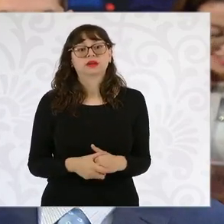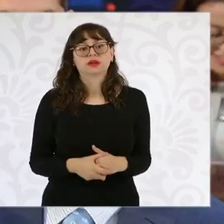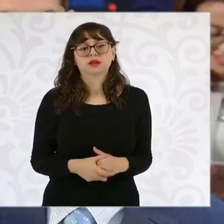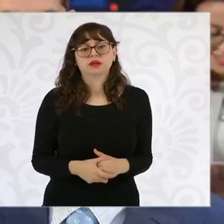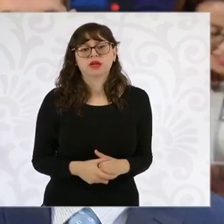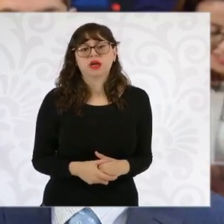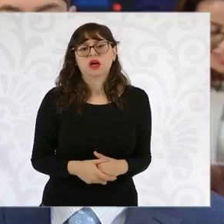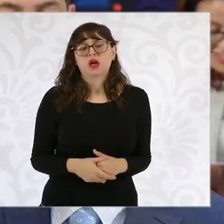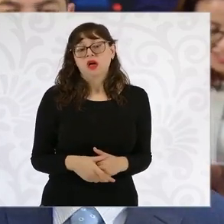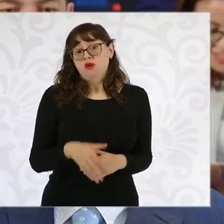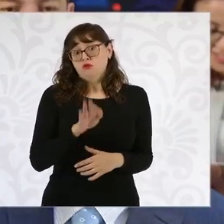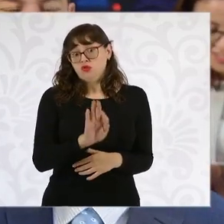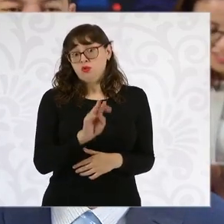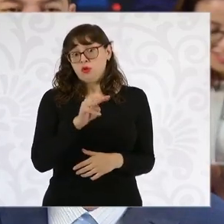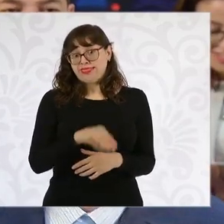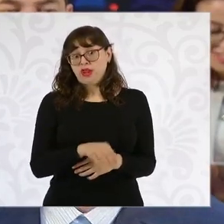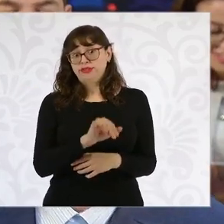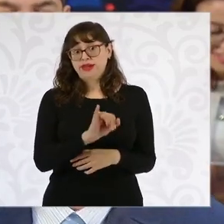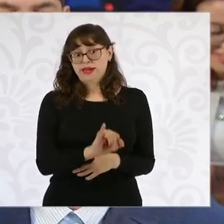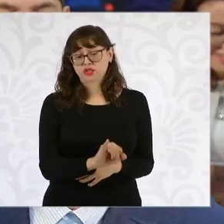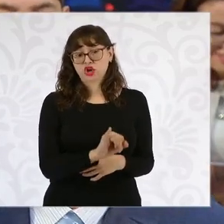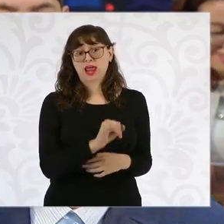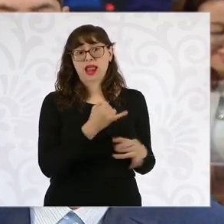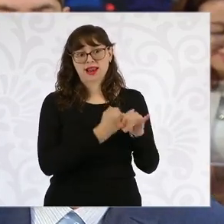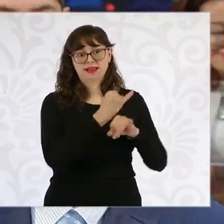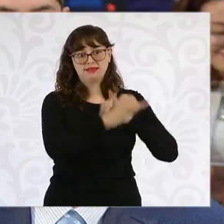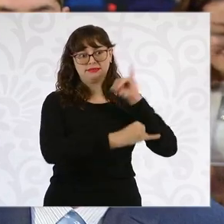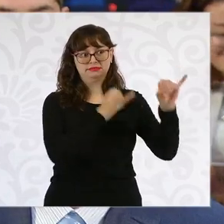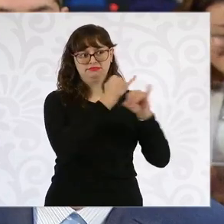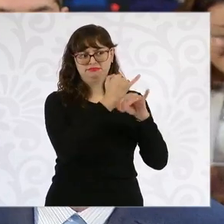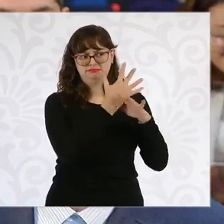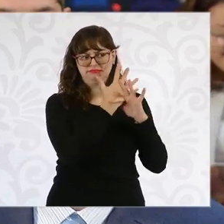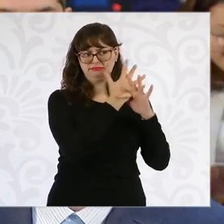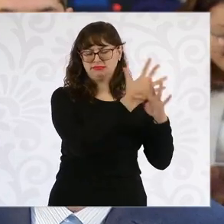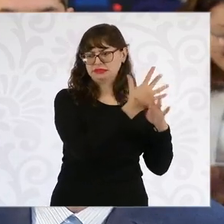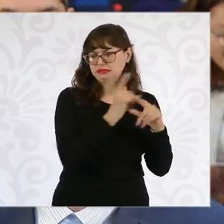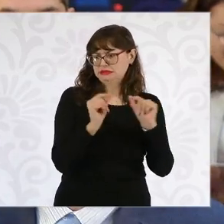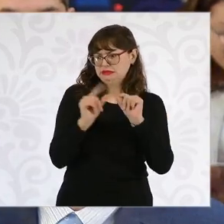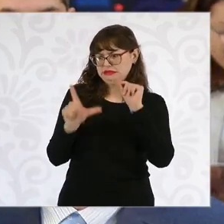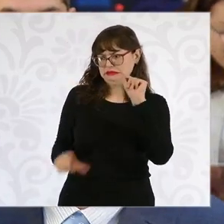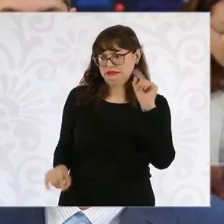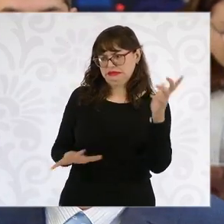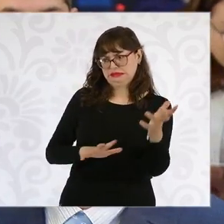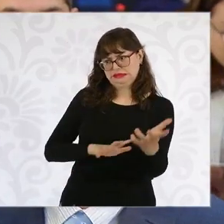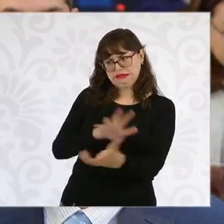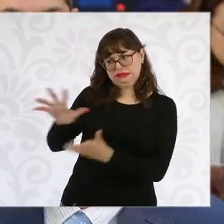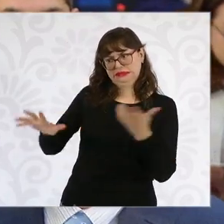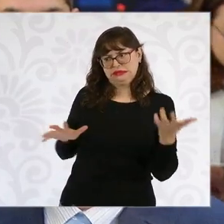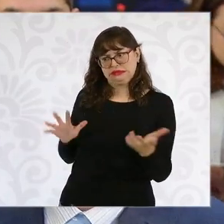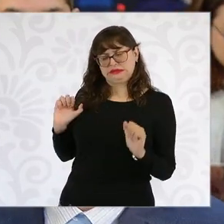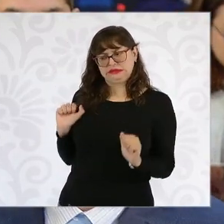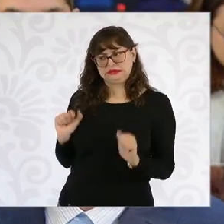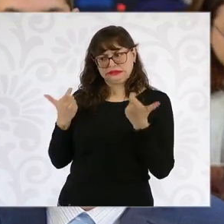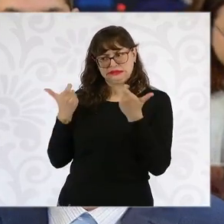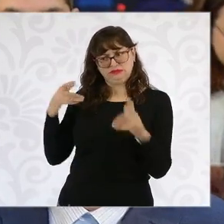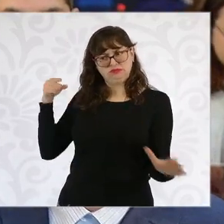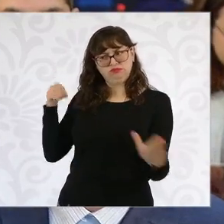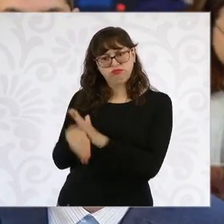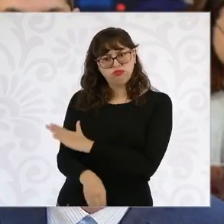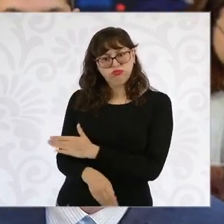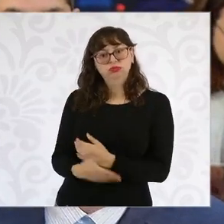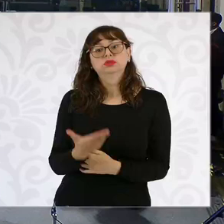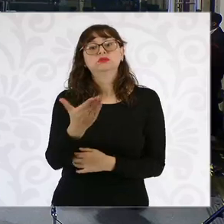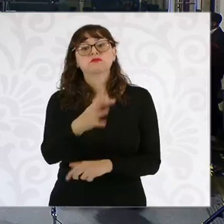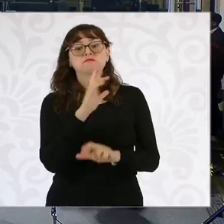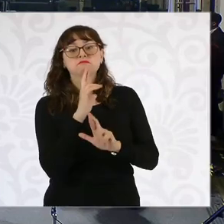Occidental de Fondo Monetario Internacional habla de que si continúan estas violencias podría afectar mucho en la economía. ¿Qué le responde